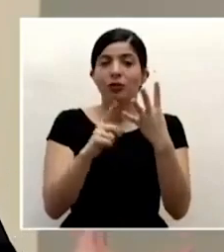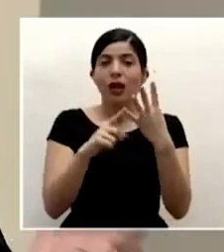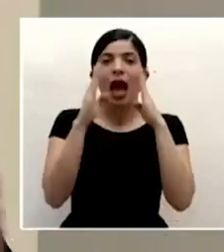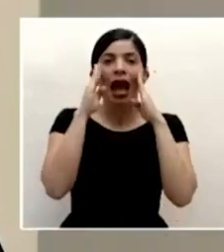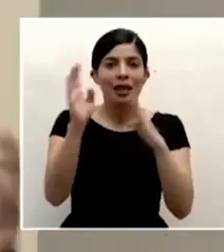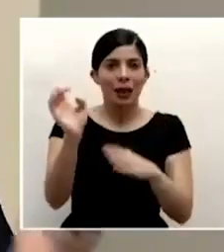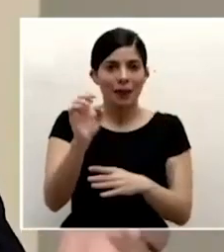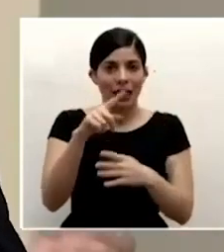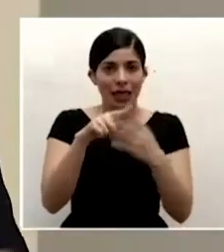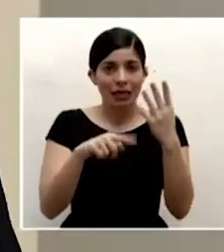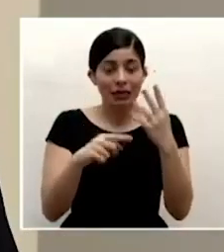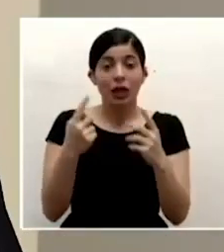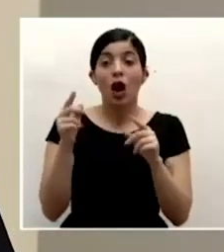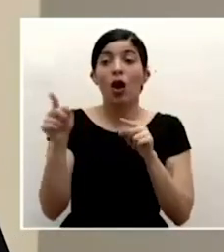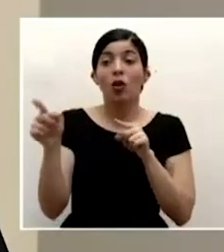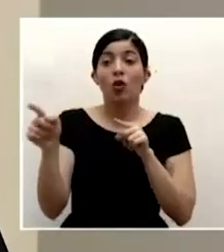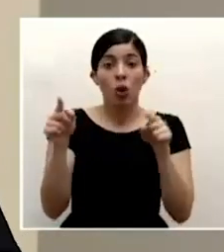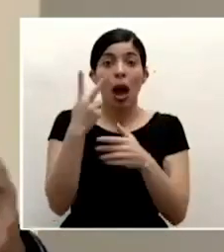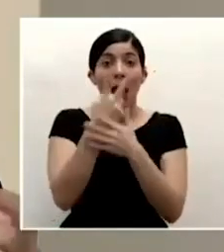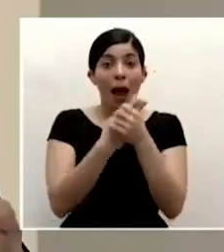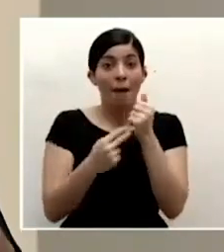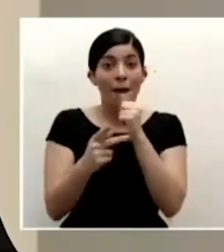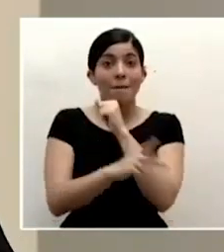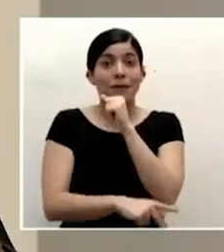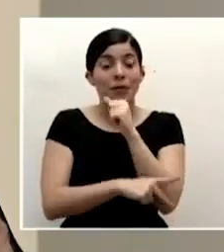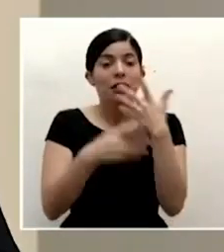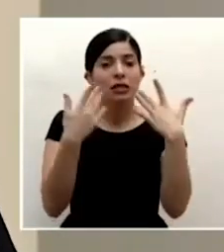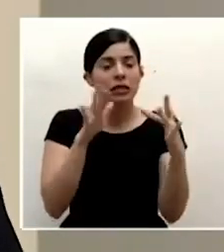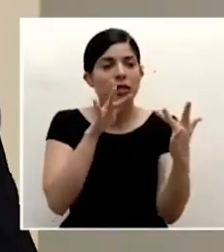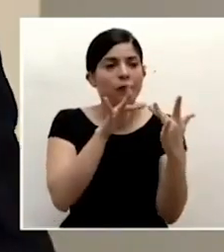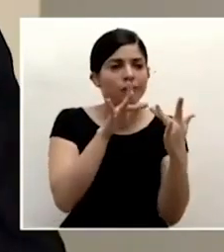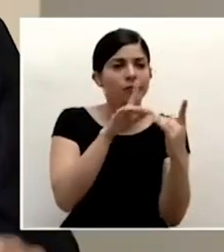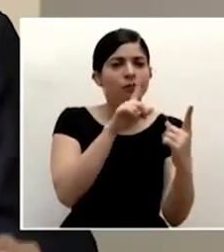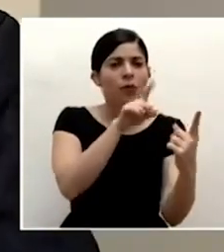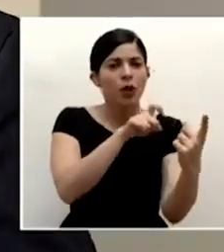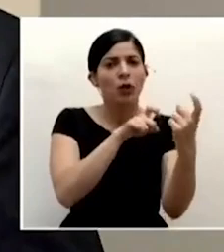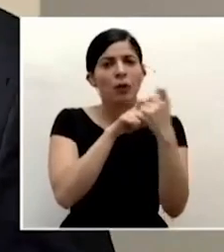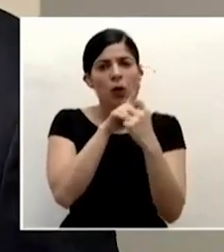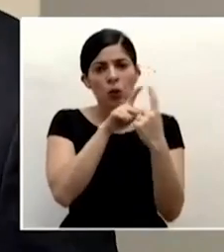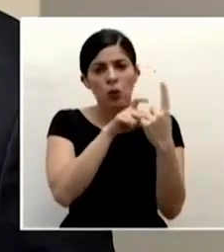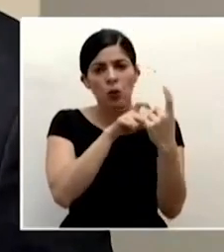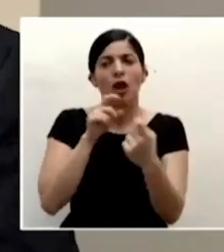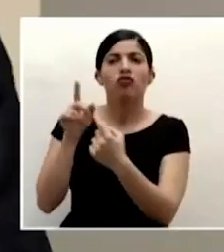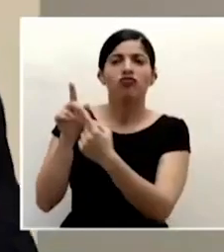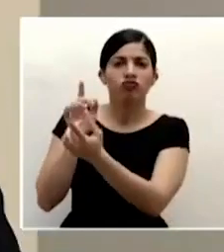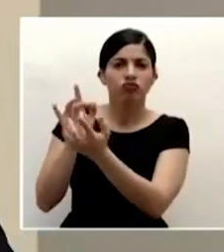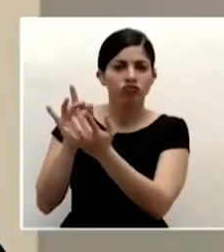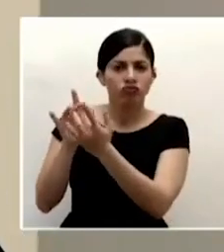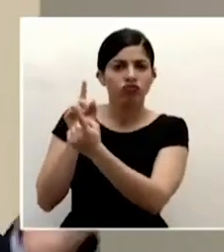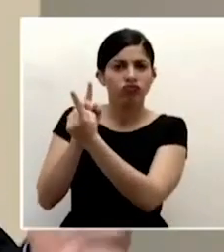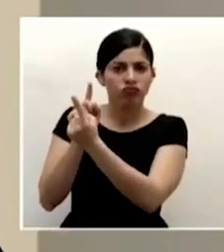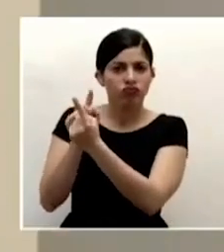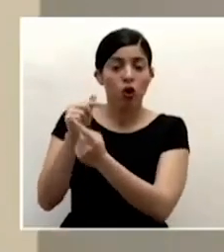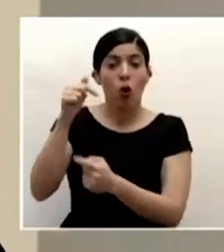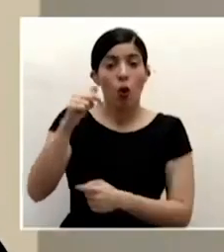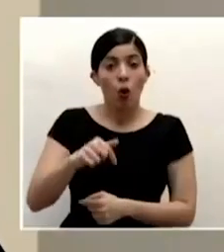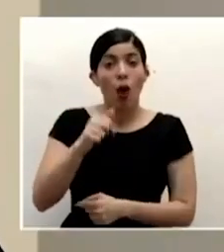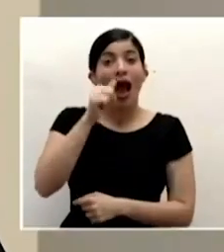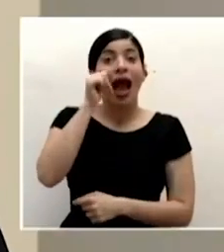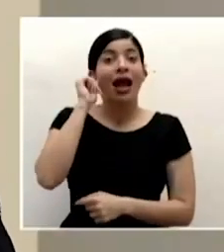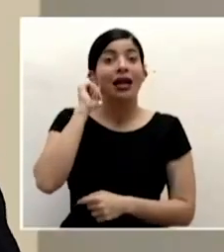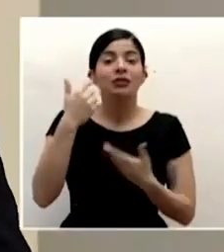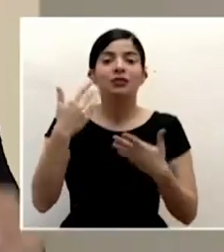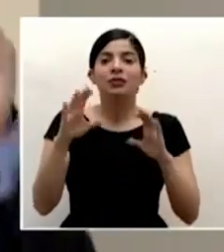se han mantenido con ambos países de igual forma contactos y consultas de hecho el día de hoy y el día de ayer